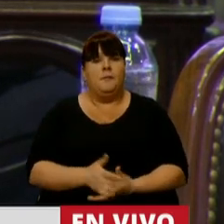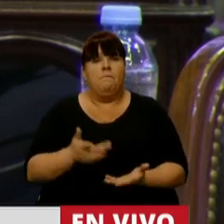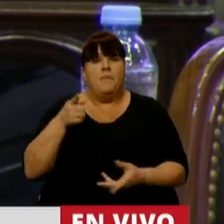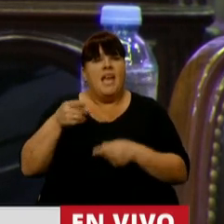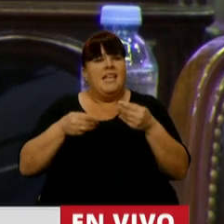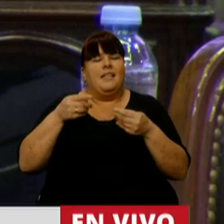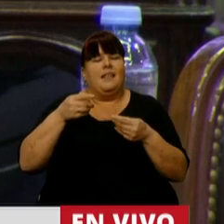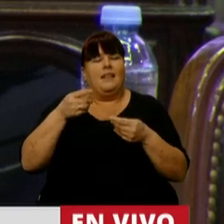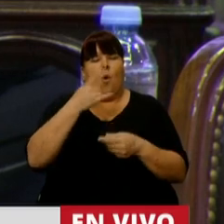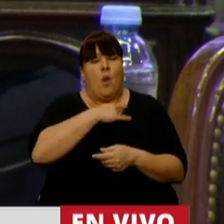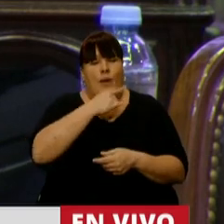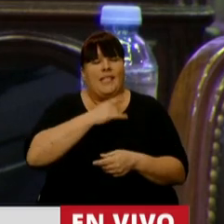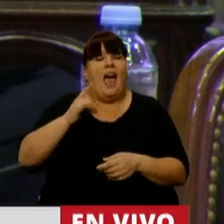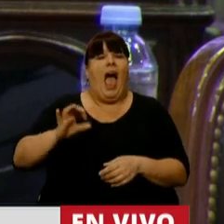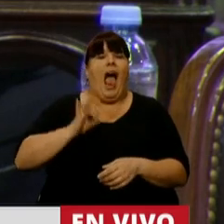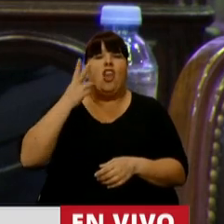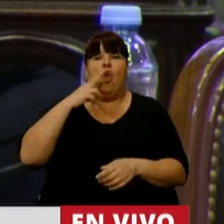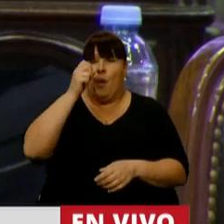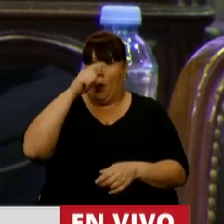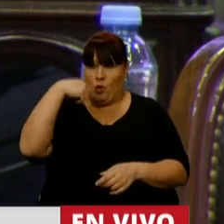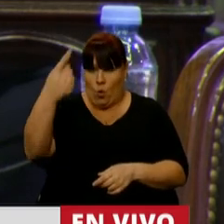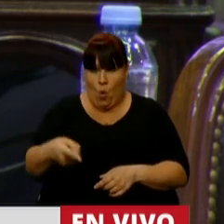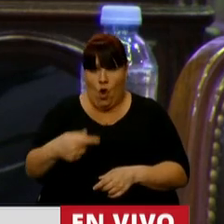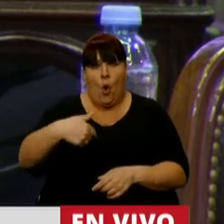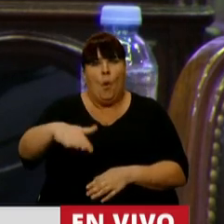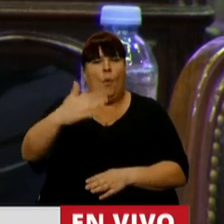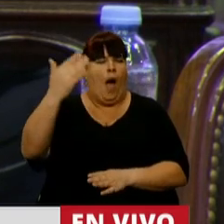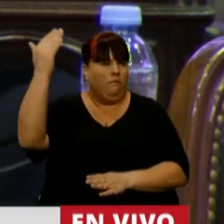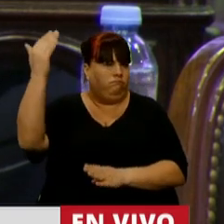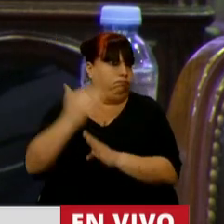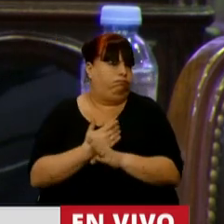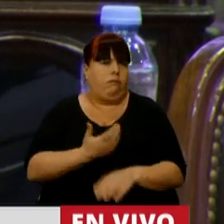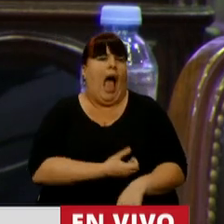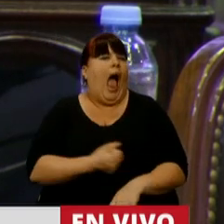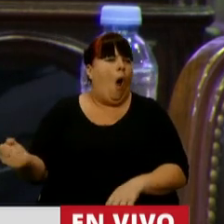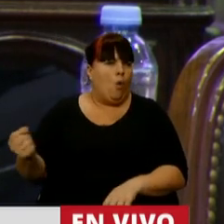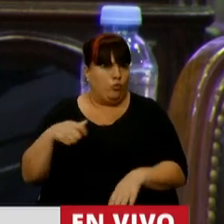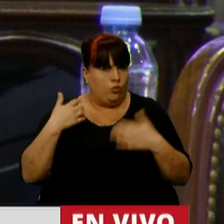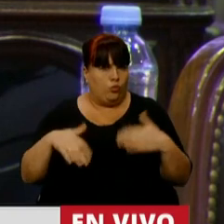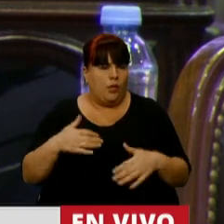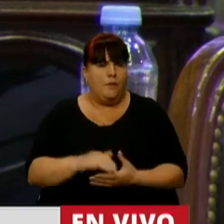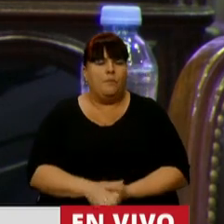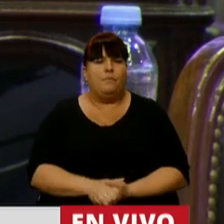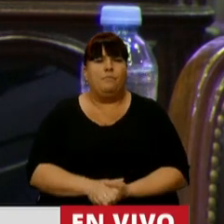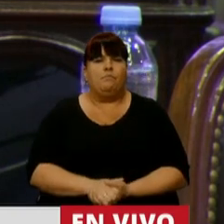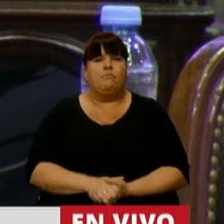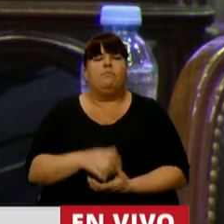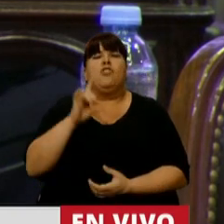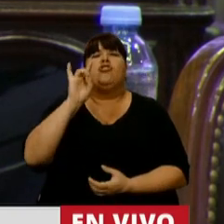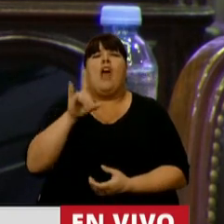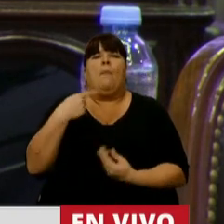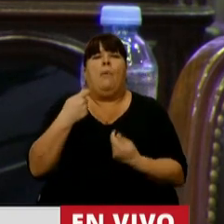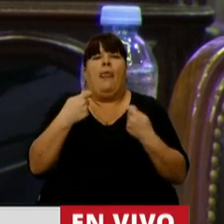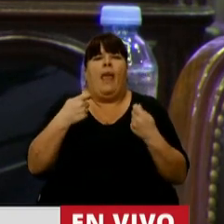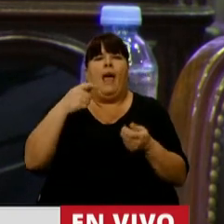el sistema universitario en el 2021 sufrirá un brutal ajuste presupuestario, que apenas le permitirá